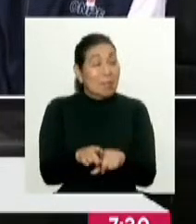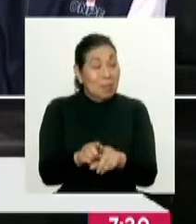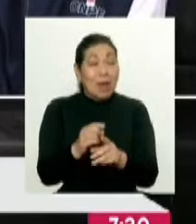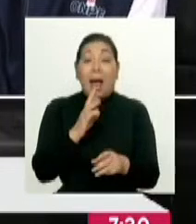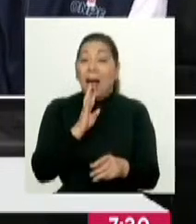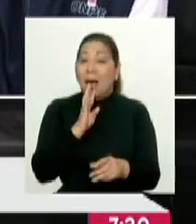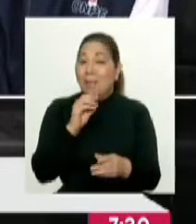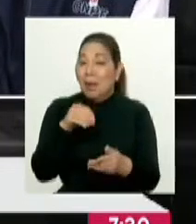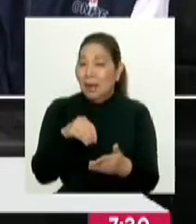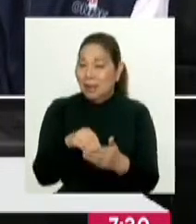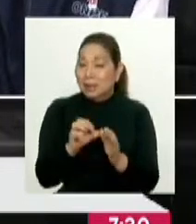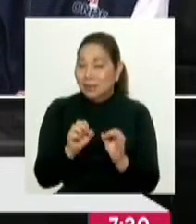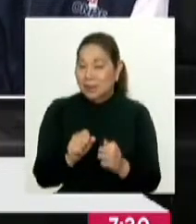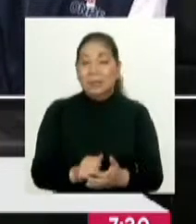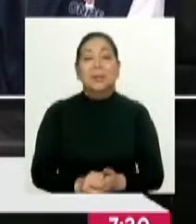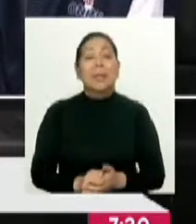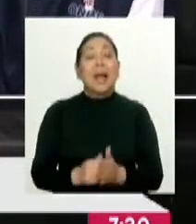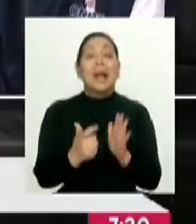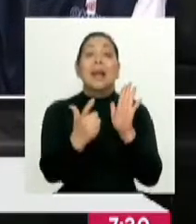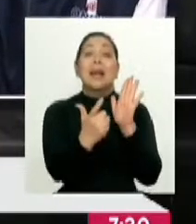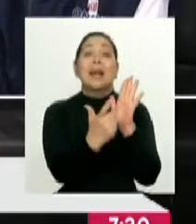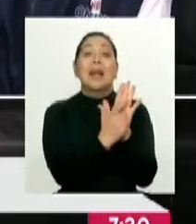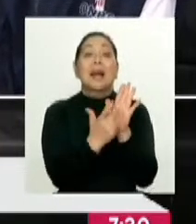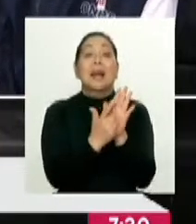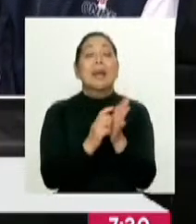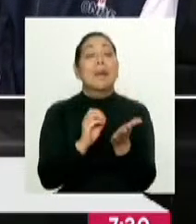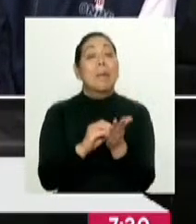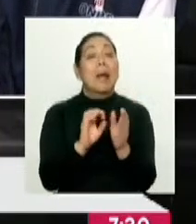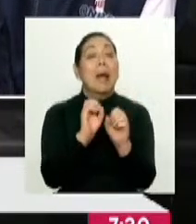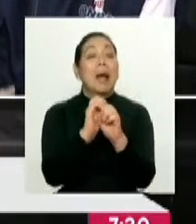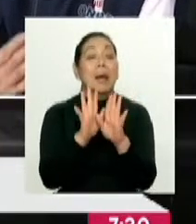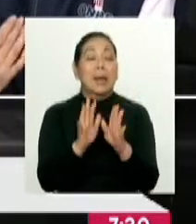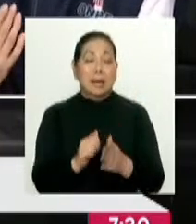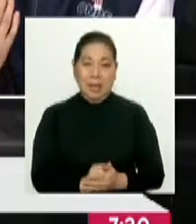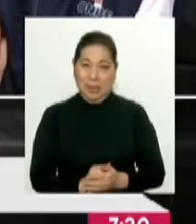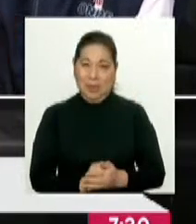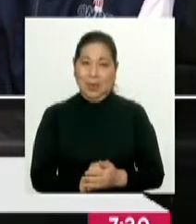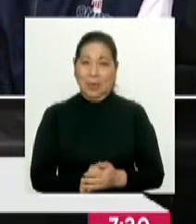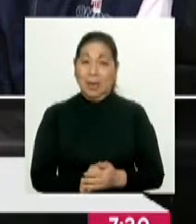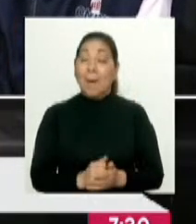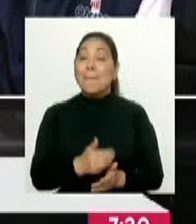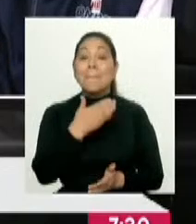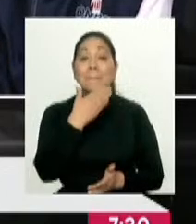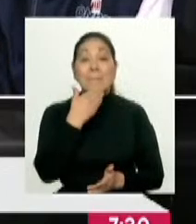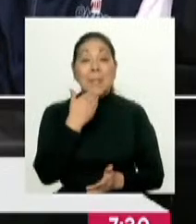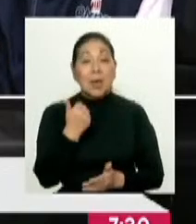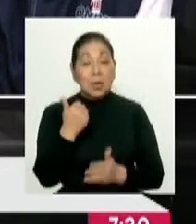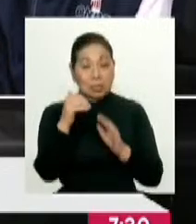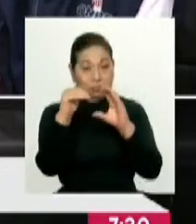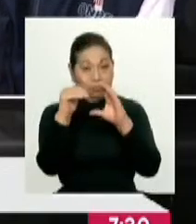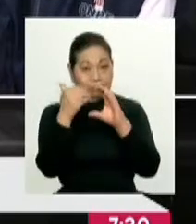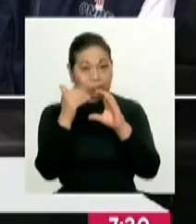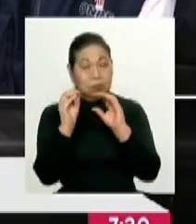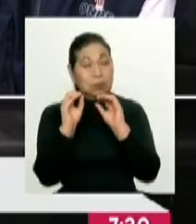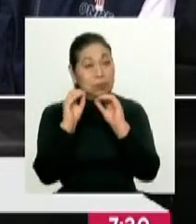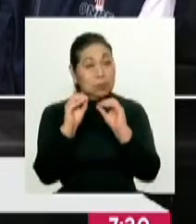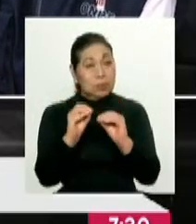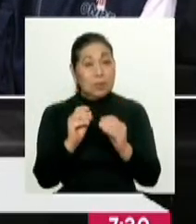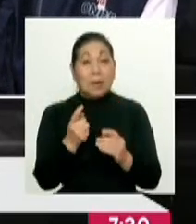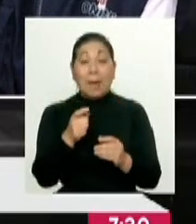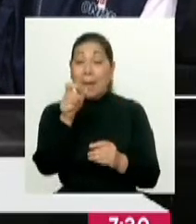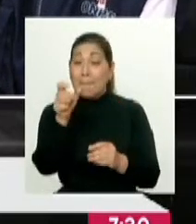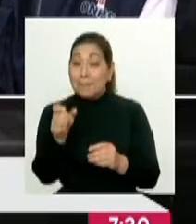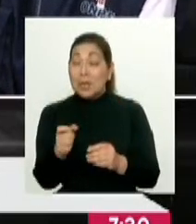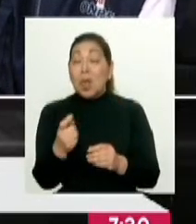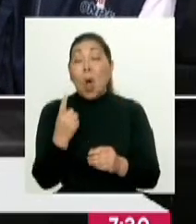debe declarar cero. Exacto. La ley es clarísima en ese extremo y por eso es que hemos mejorado mucho la plataforma, dándole la facilidad a